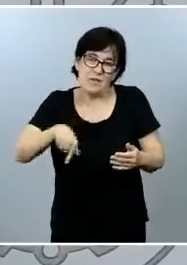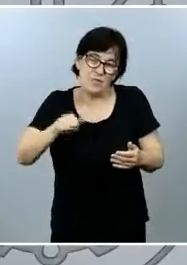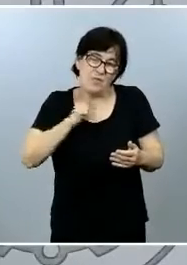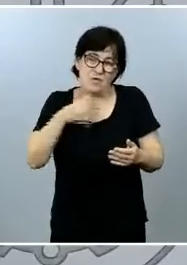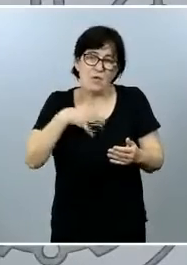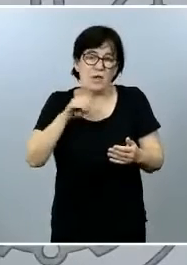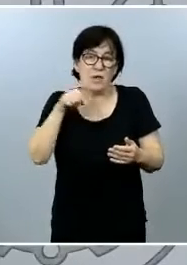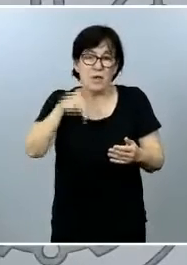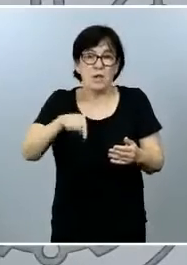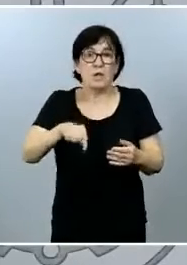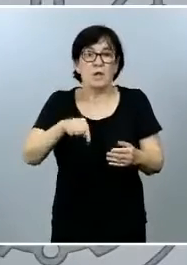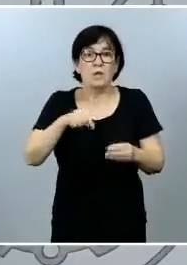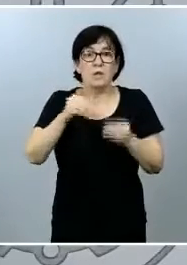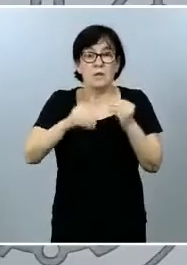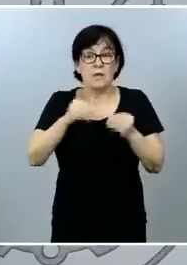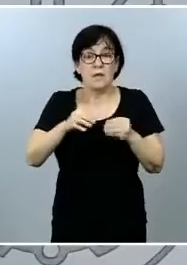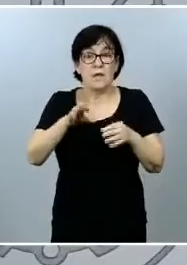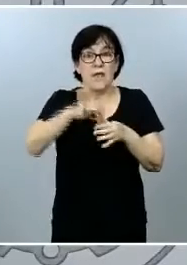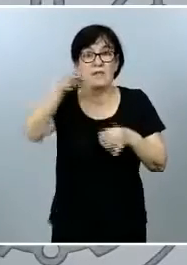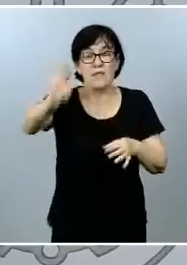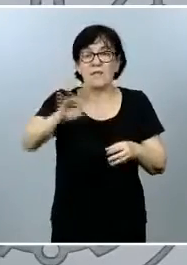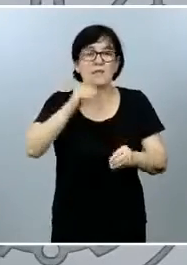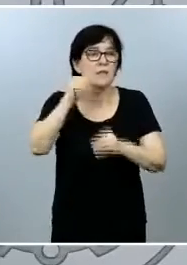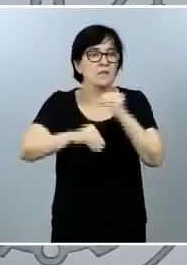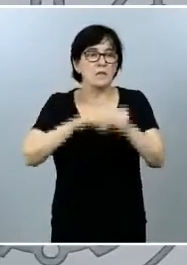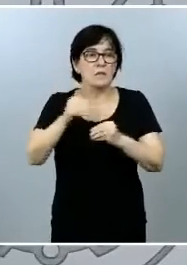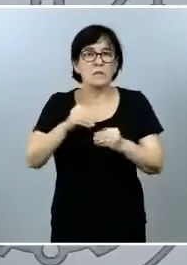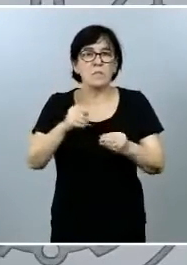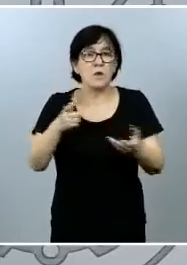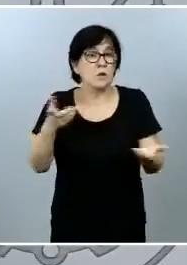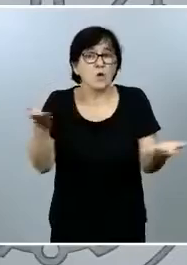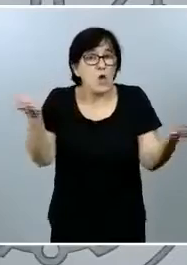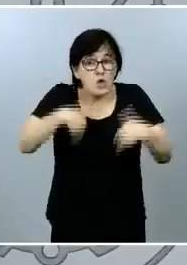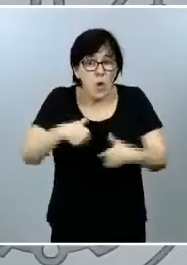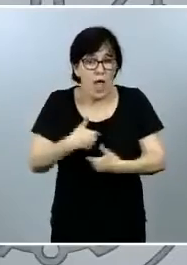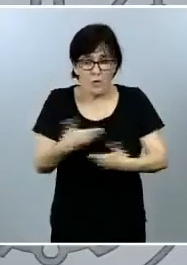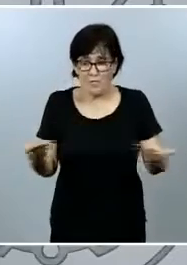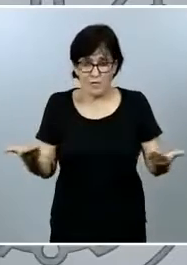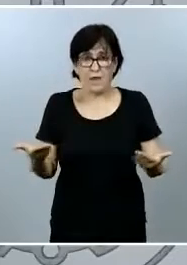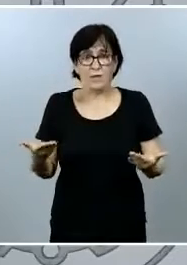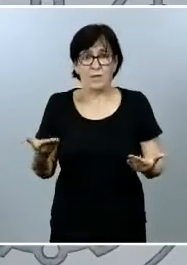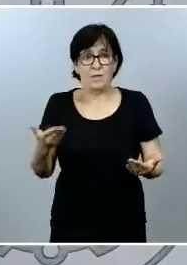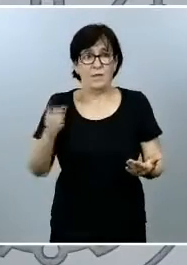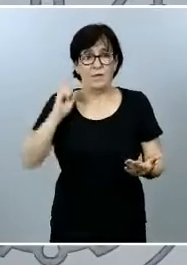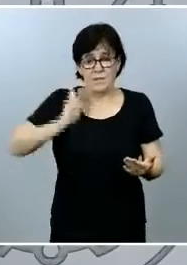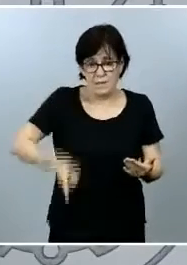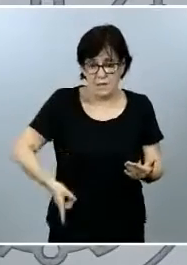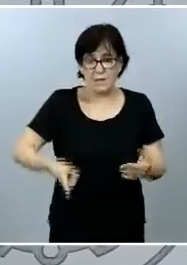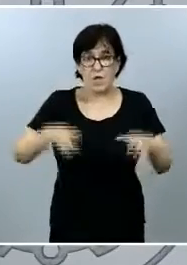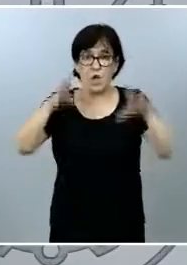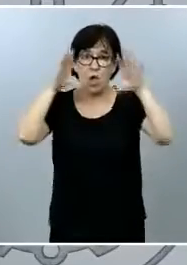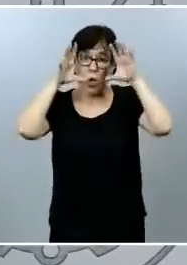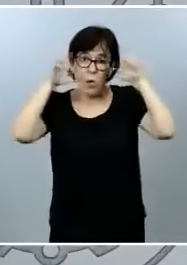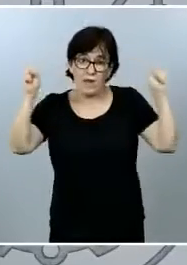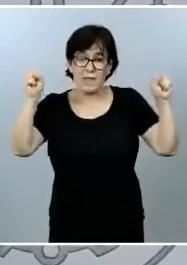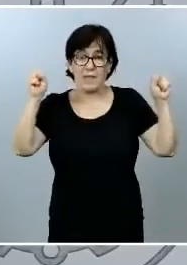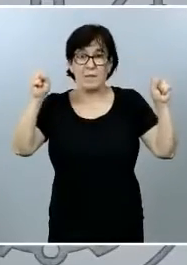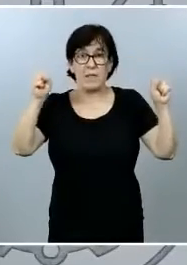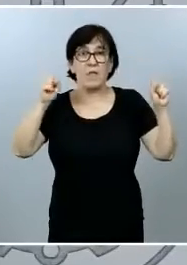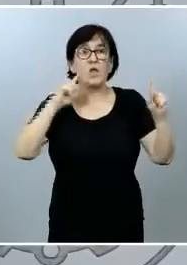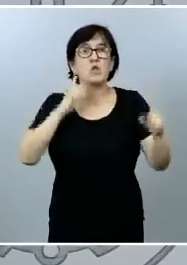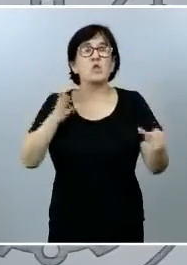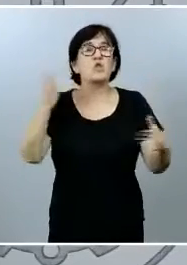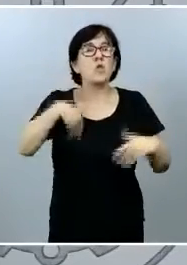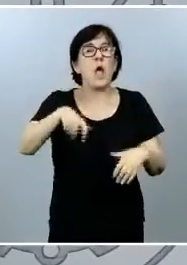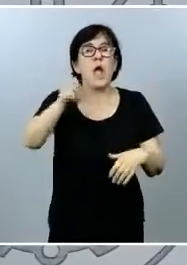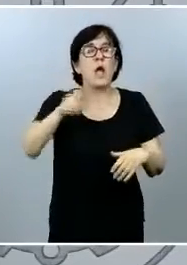de que el cese se ha producido por esa pérdida de confianza de la directora de la guardia civil sin que exista ningún tipo